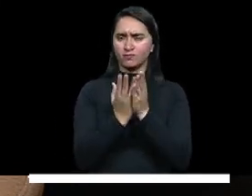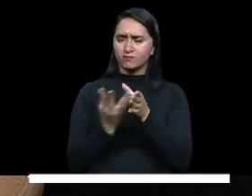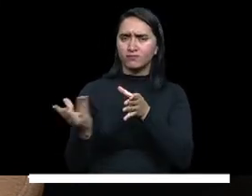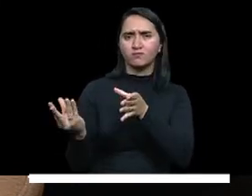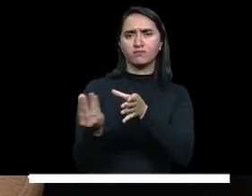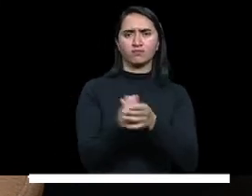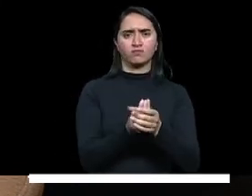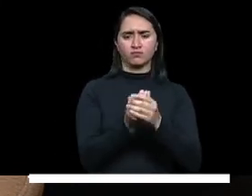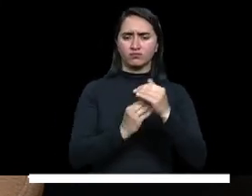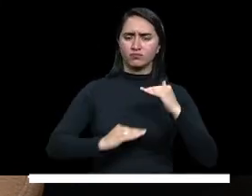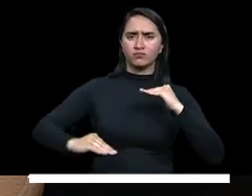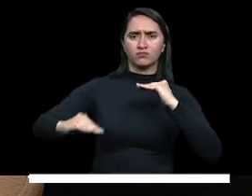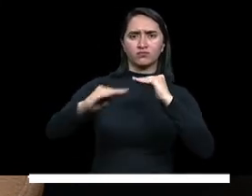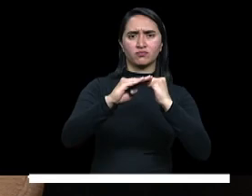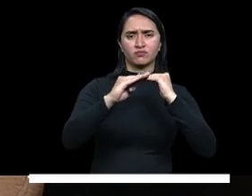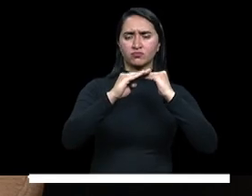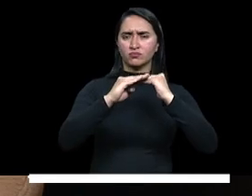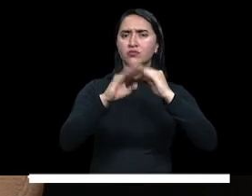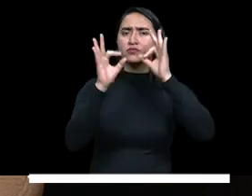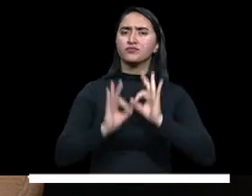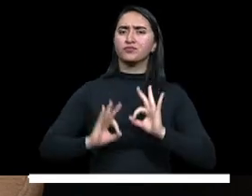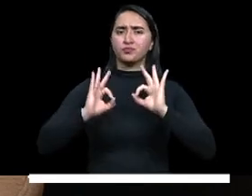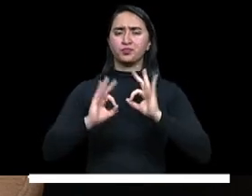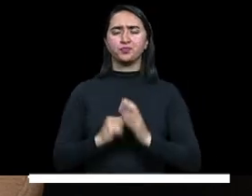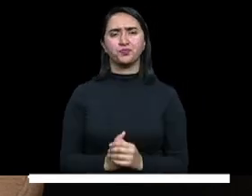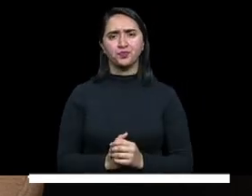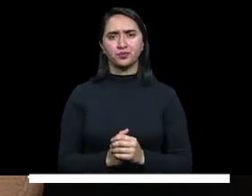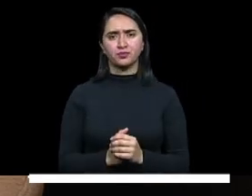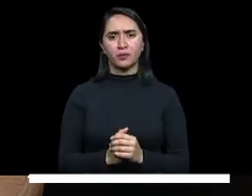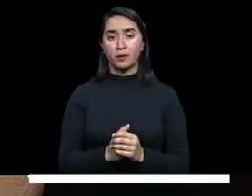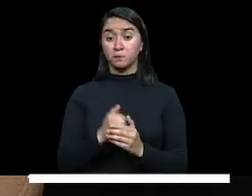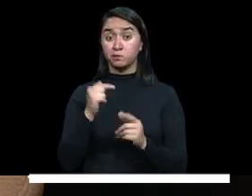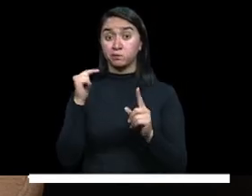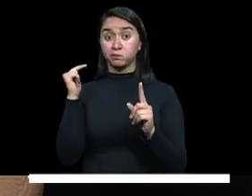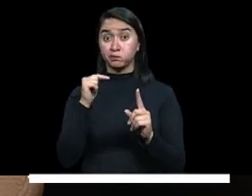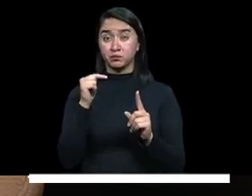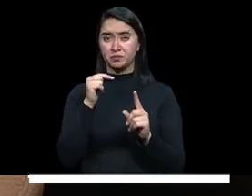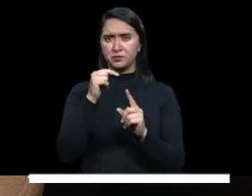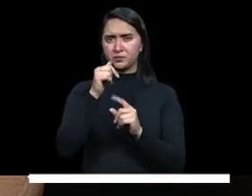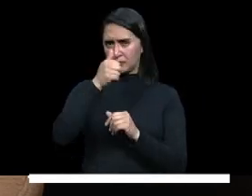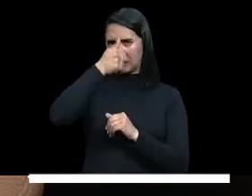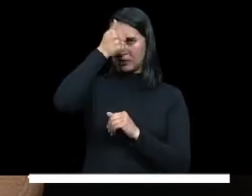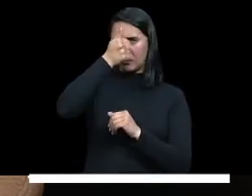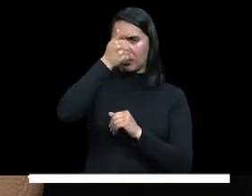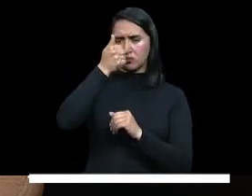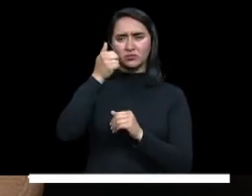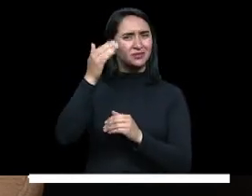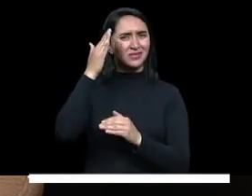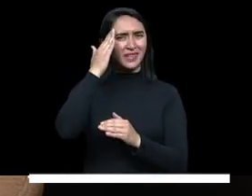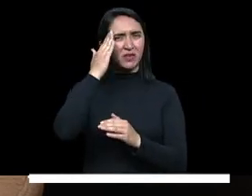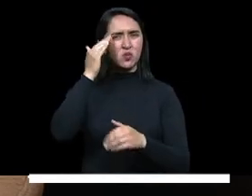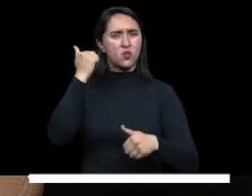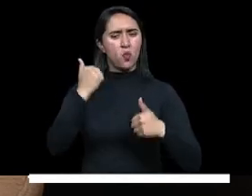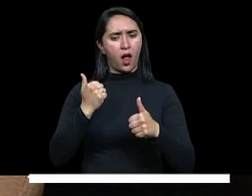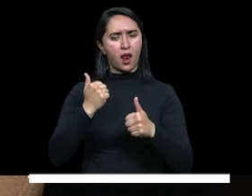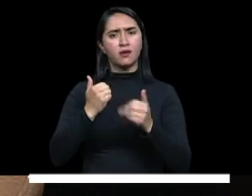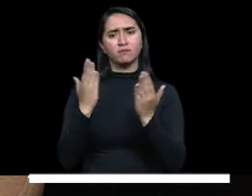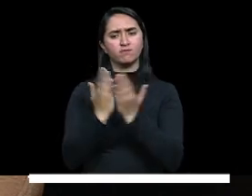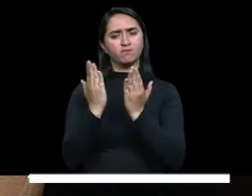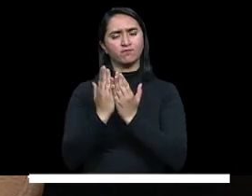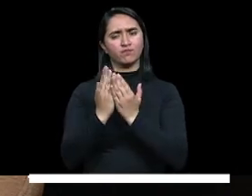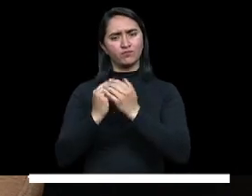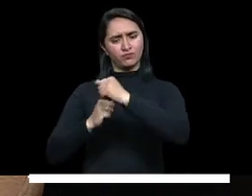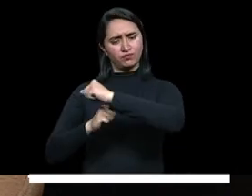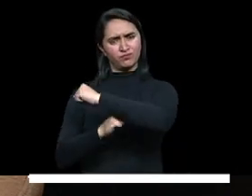Partiendo de esos principios, hemos asumido la educación como ese derecho fundamental que permita